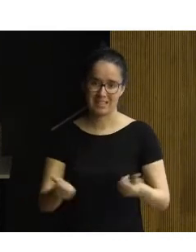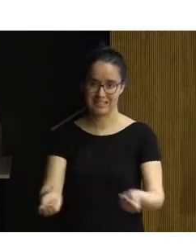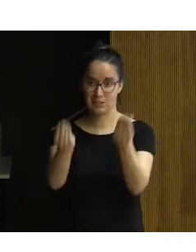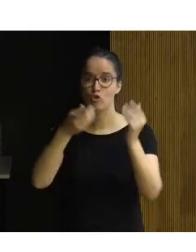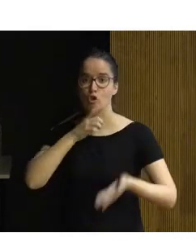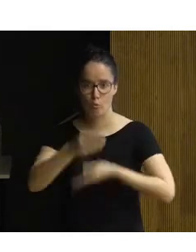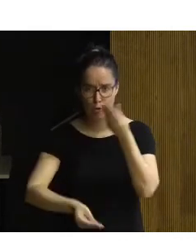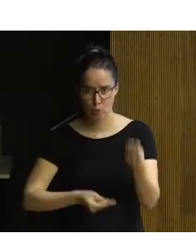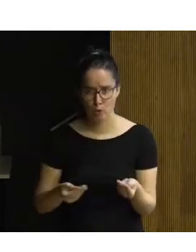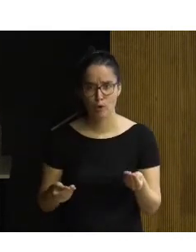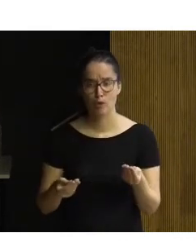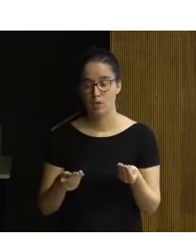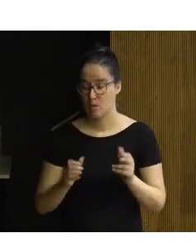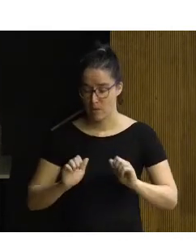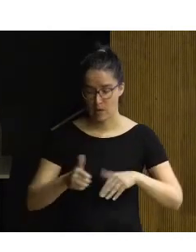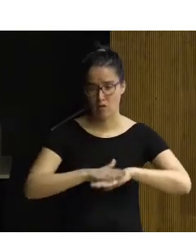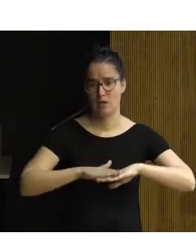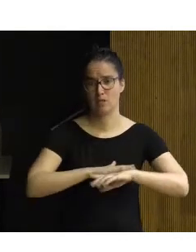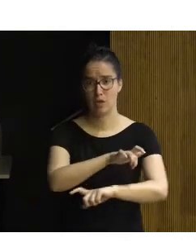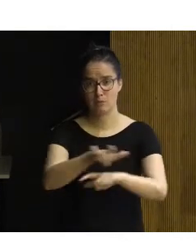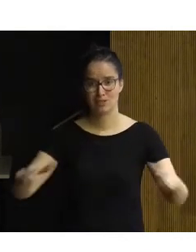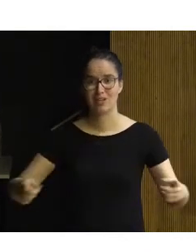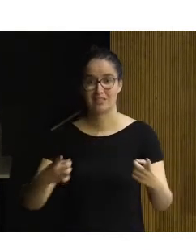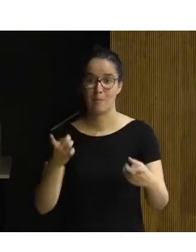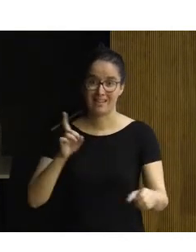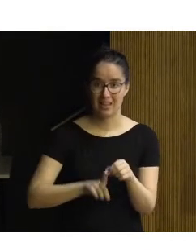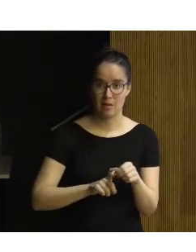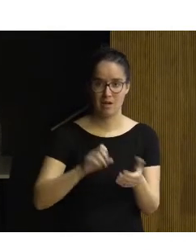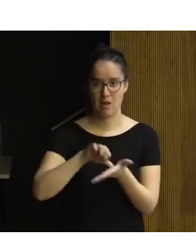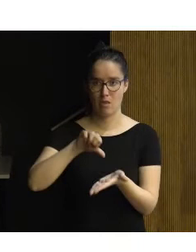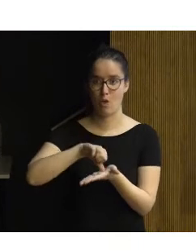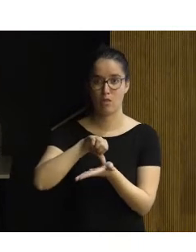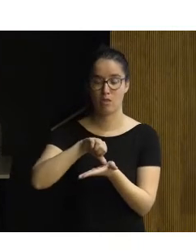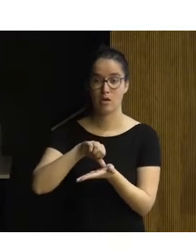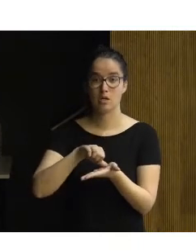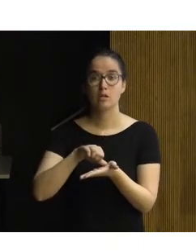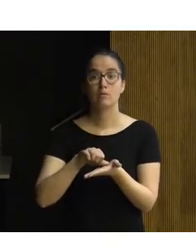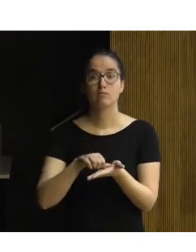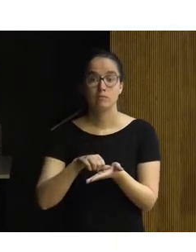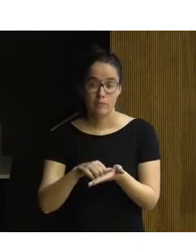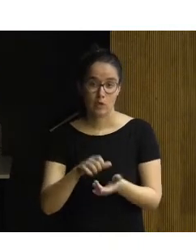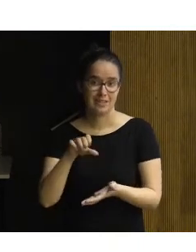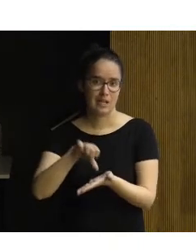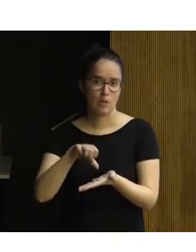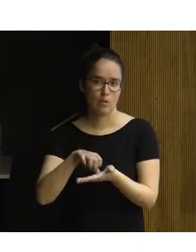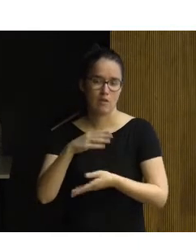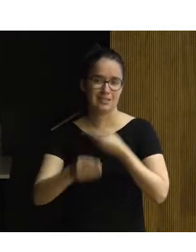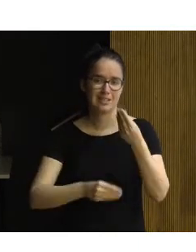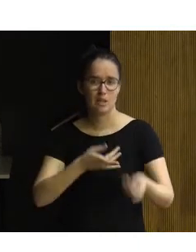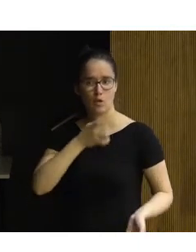hacemos? Pues lo hacemos desde abajo, con las personas que realmente participan de la ciudad y con las que la ciudad se hace